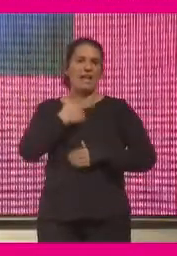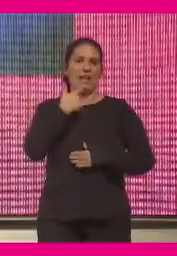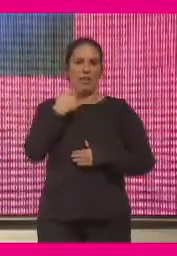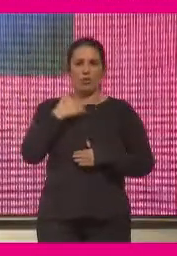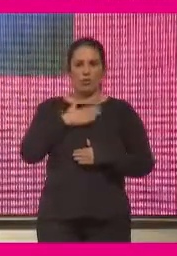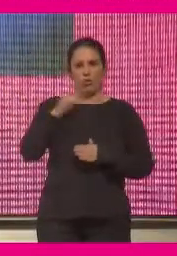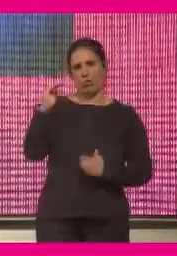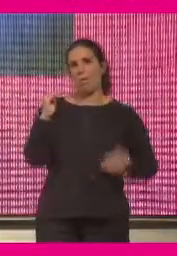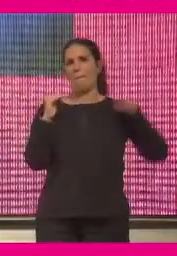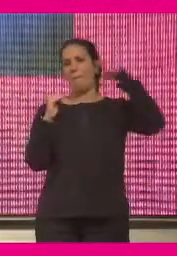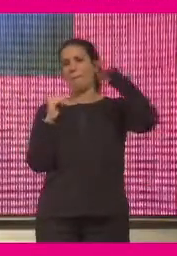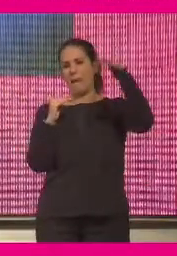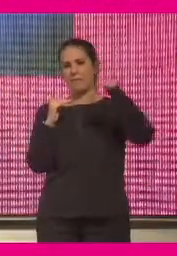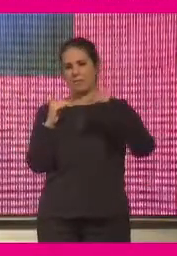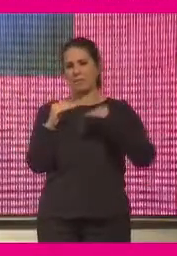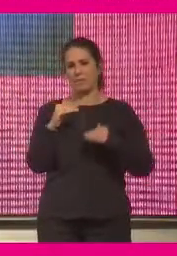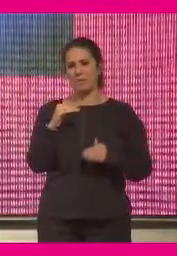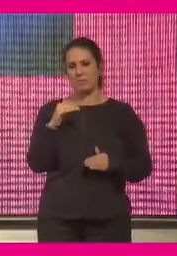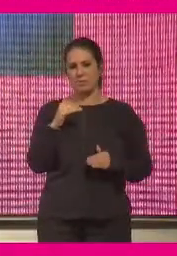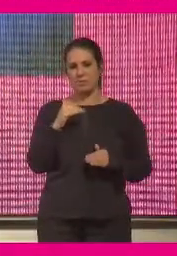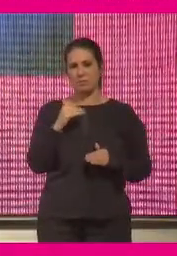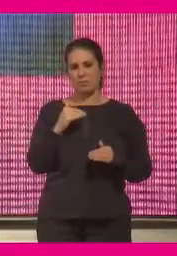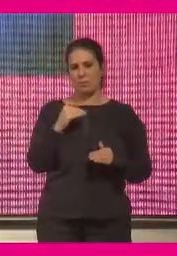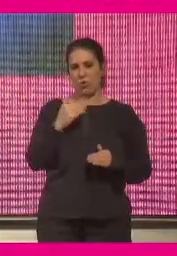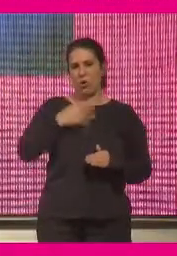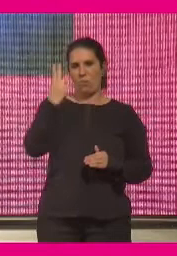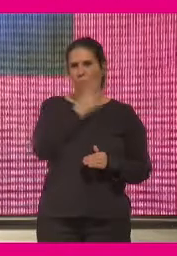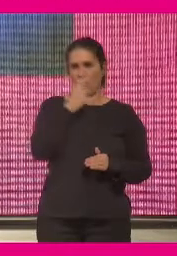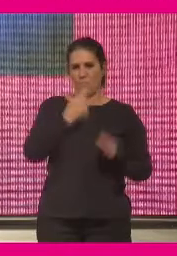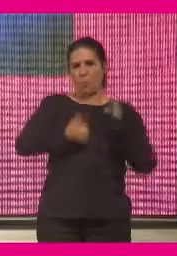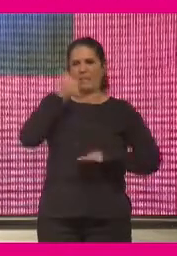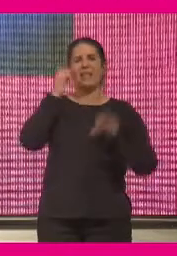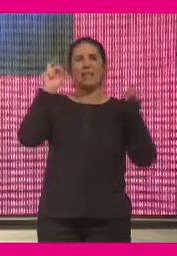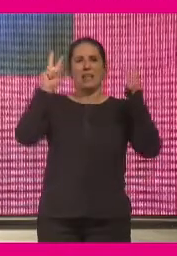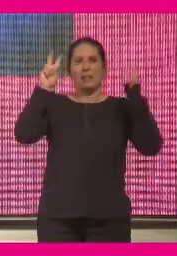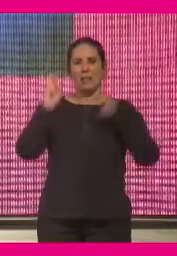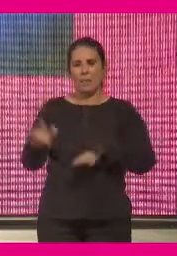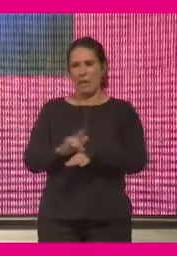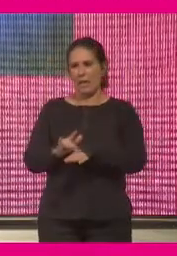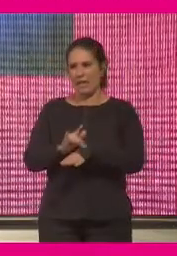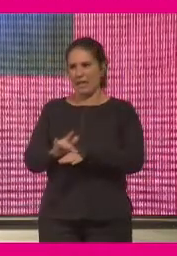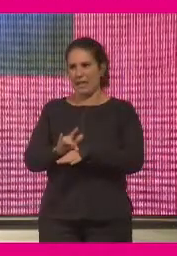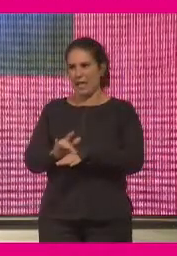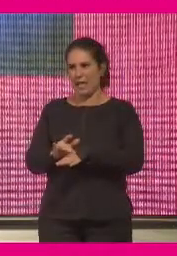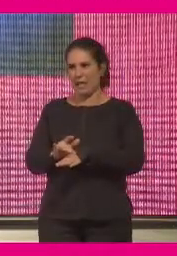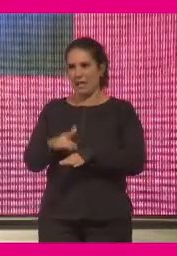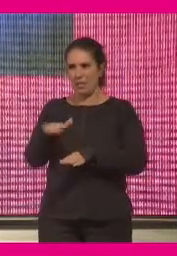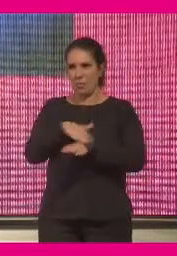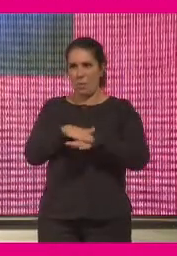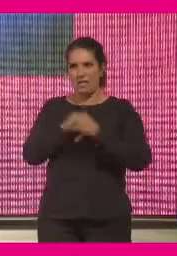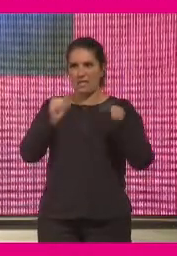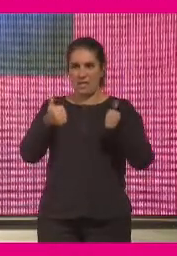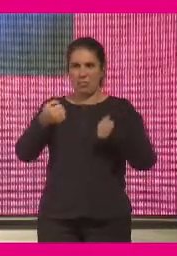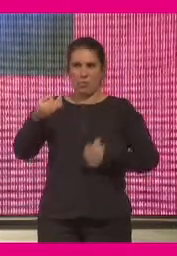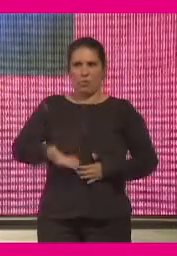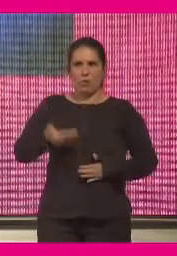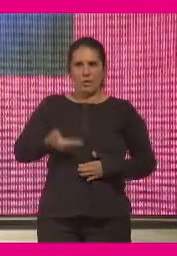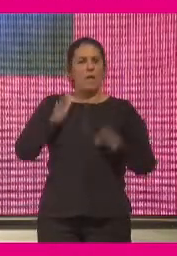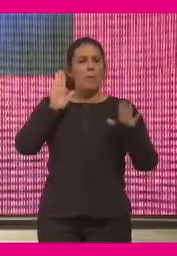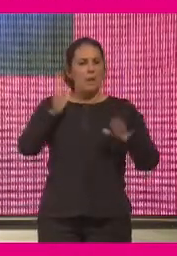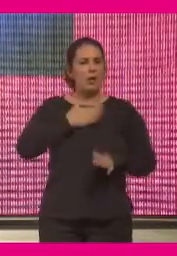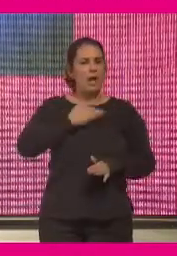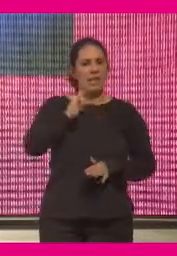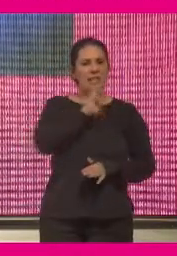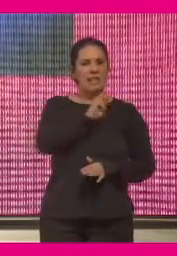multiplicando un 50% más del compromiso en lo digital, quizá porque también partimos un punto de partida inferior. Pero